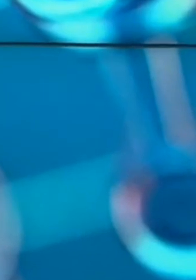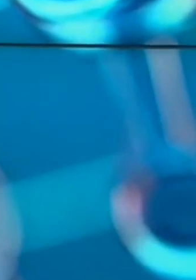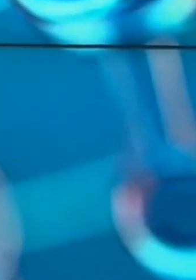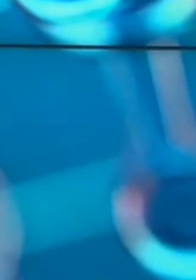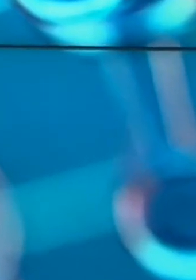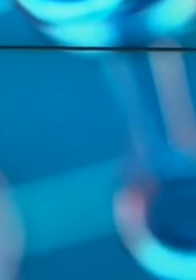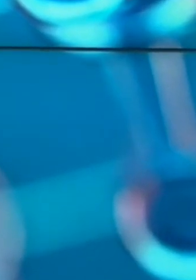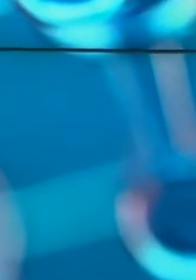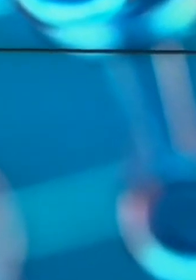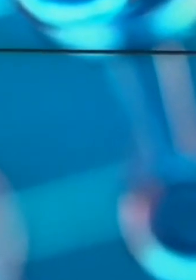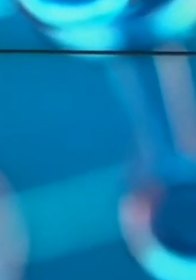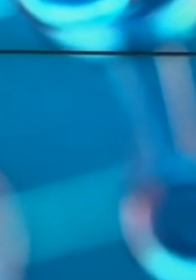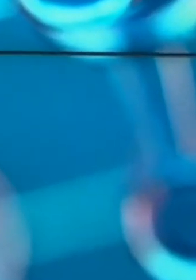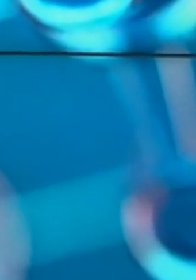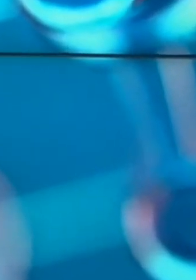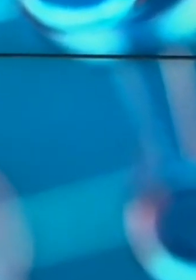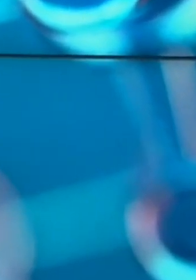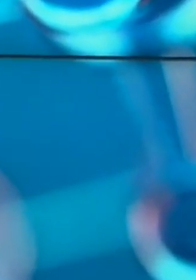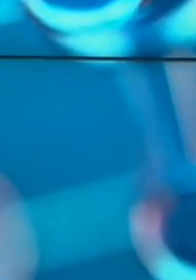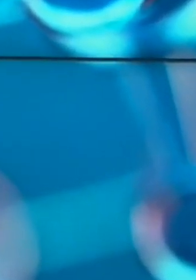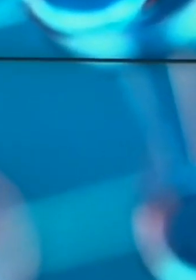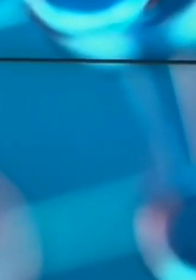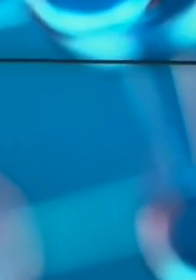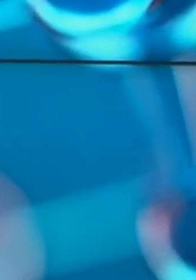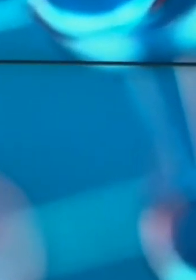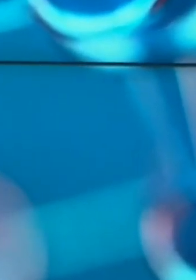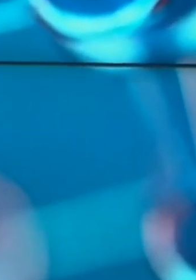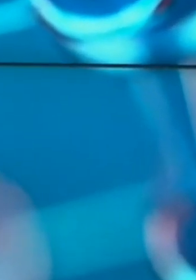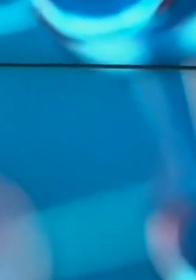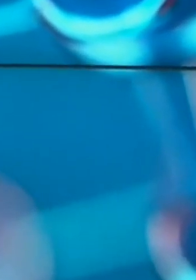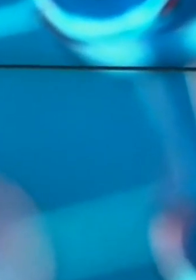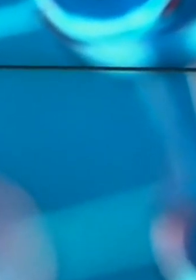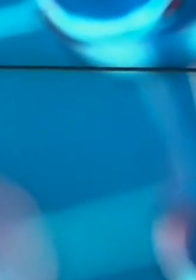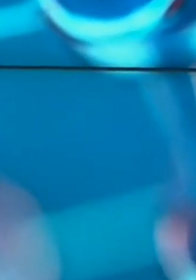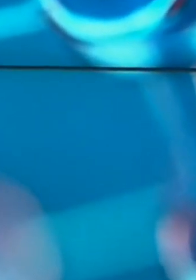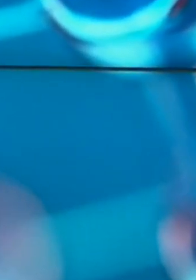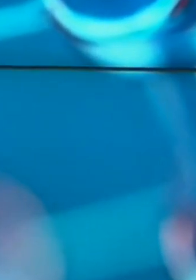hospitalaria y el número de fallecidos. Se han notificado 10 desde el viernes. En Cataluña...